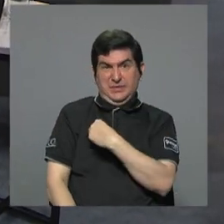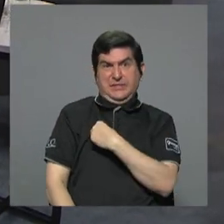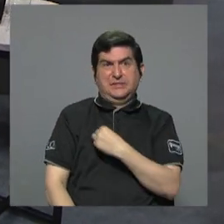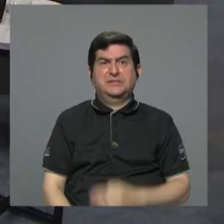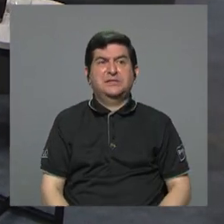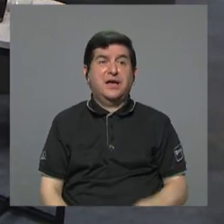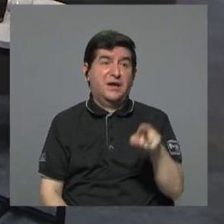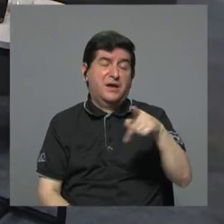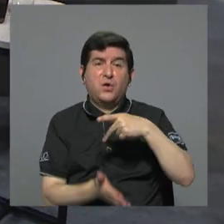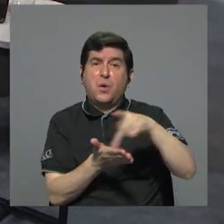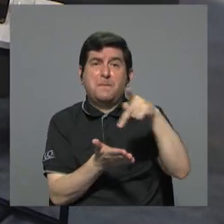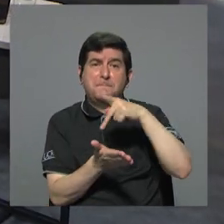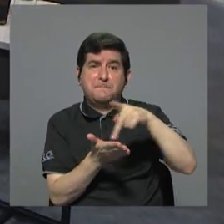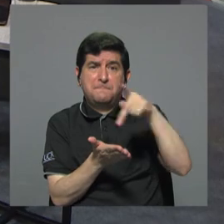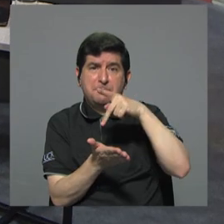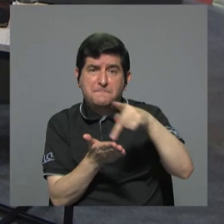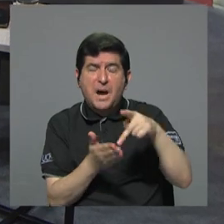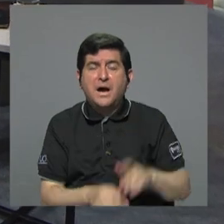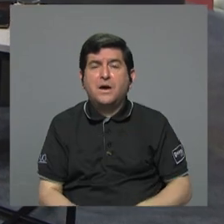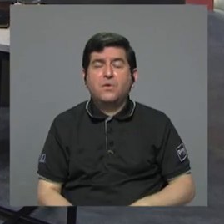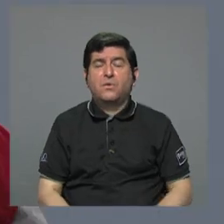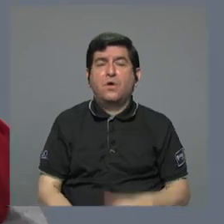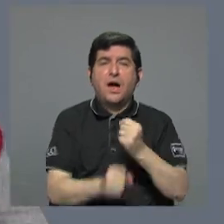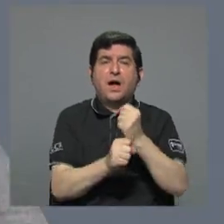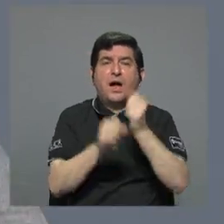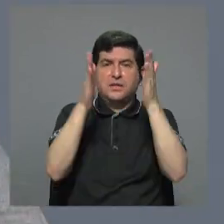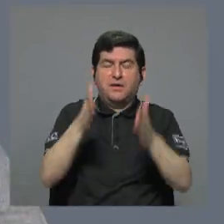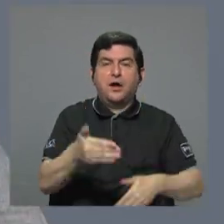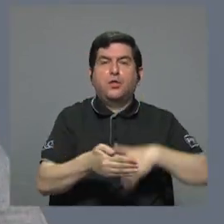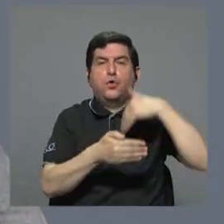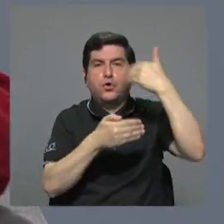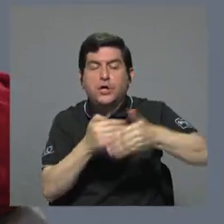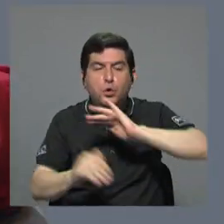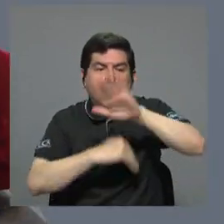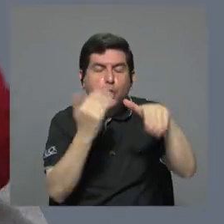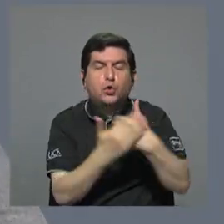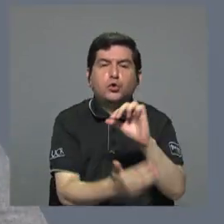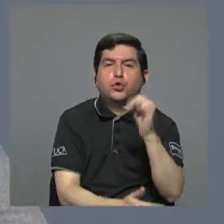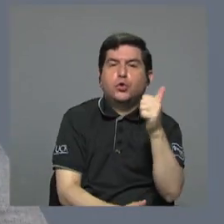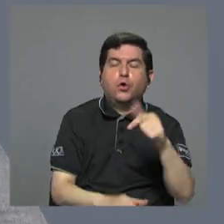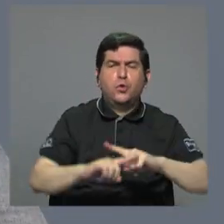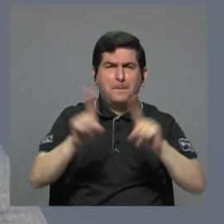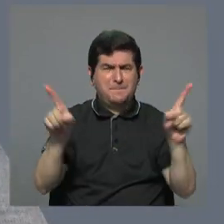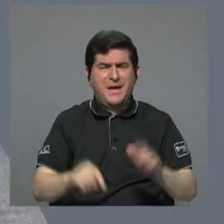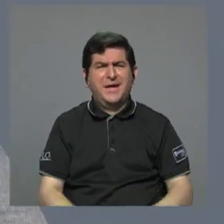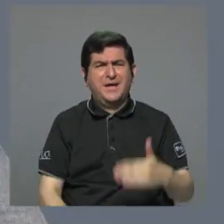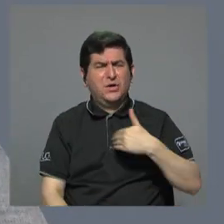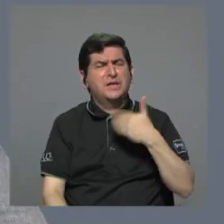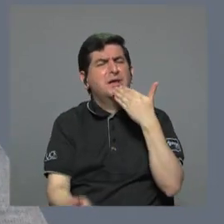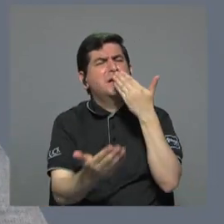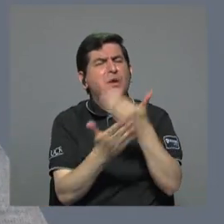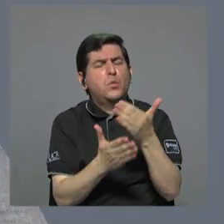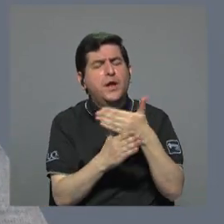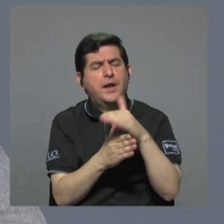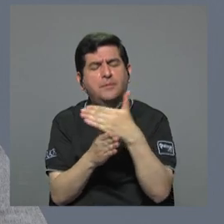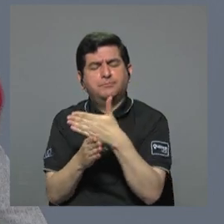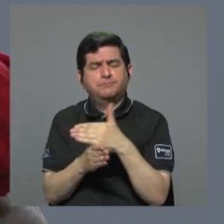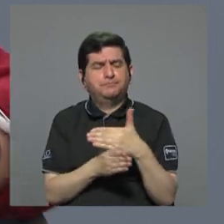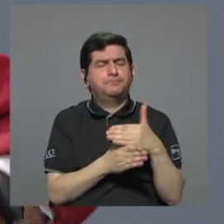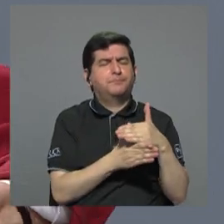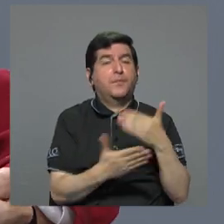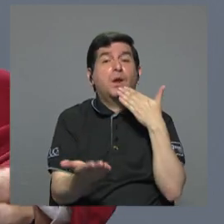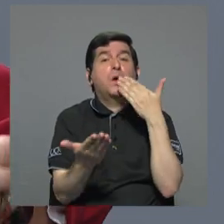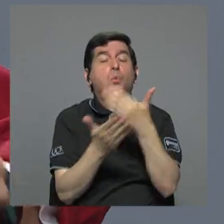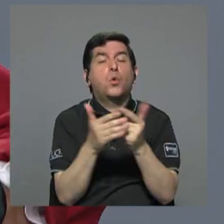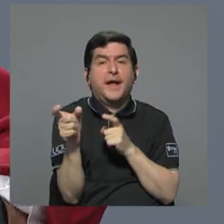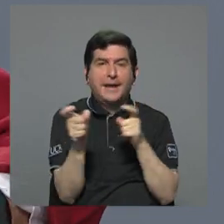¿verdad?, es para el pago de los salarios. Y luego viene todo lo demás. Pero si hubiese una buena distribución y